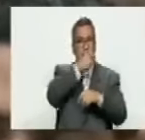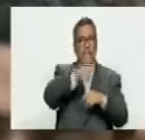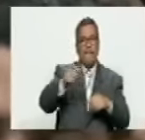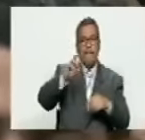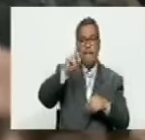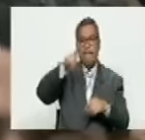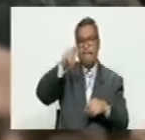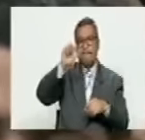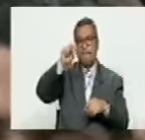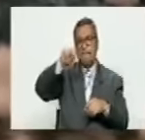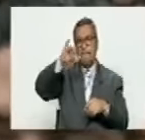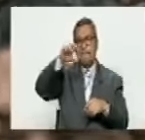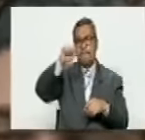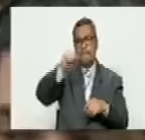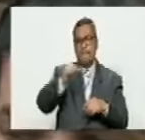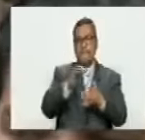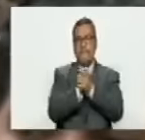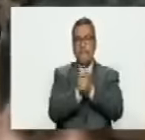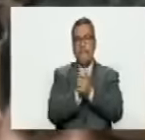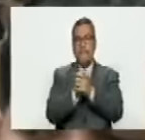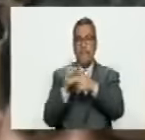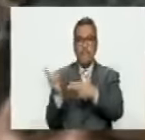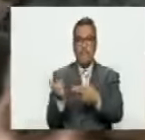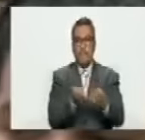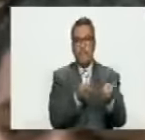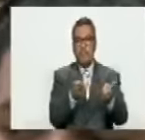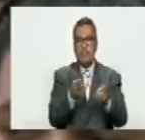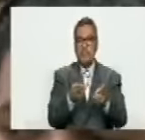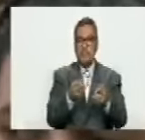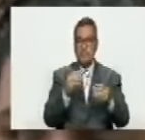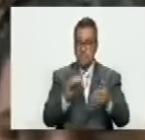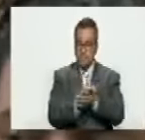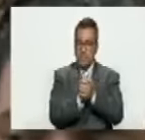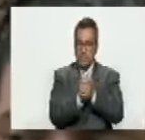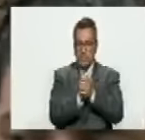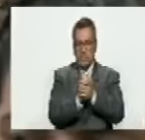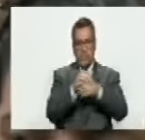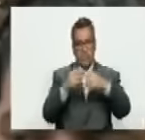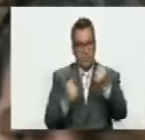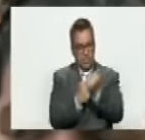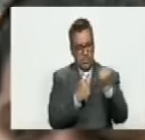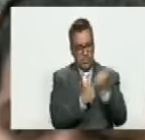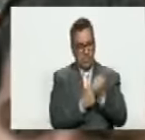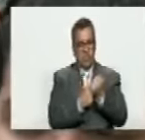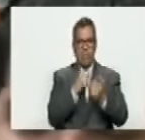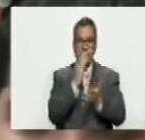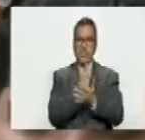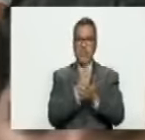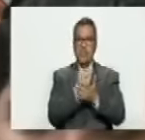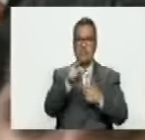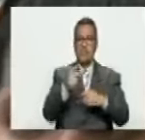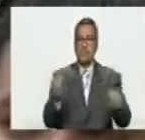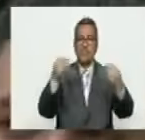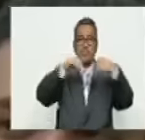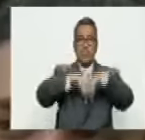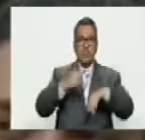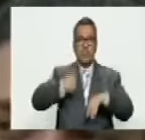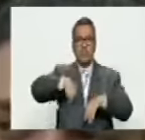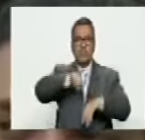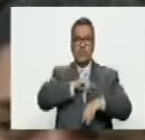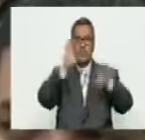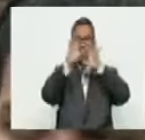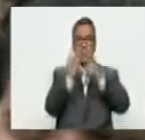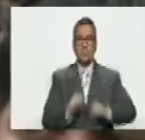palestino. Por eso compañeros los invitamos a la solidaridad permanente. Hay un convenio que en las Naciones